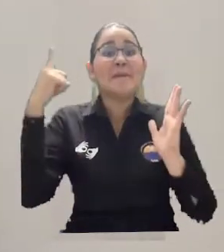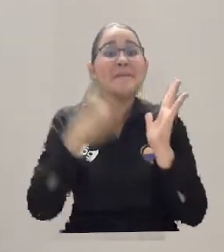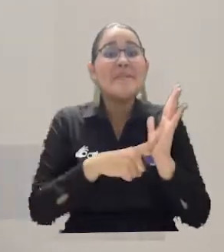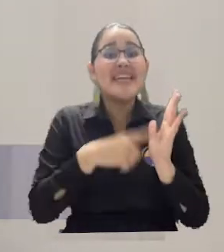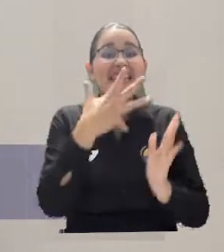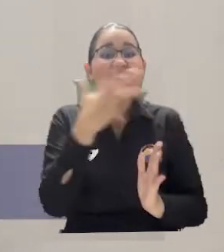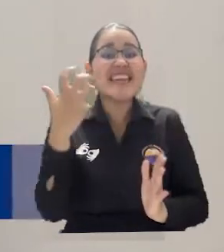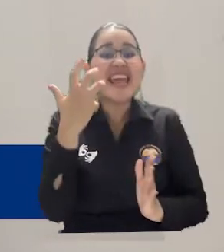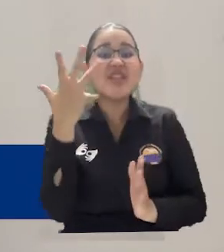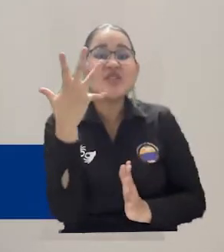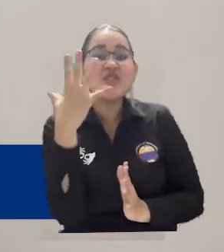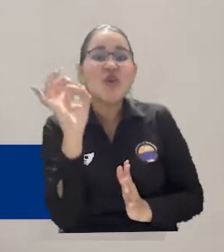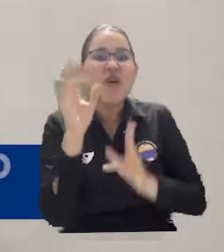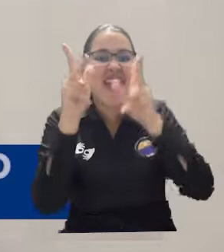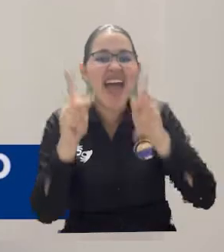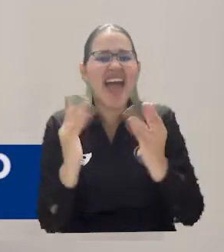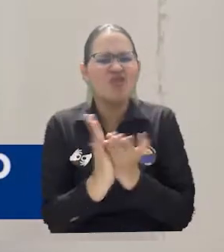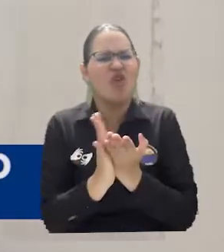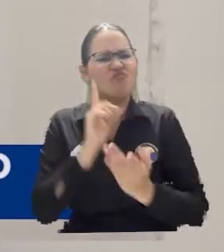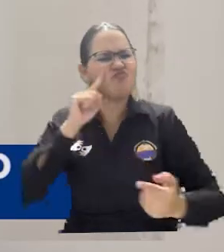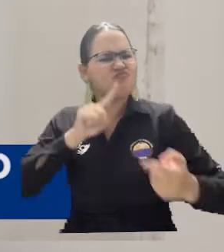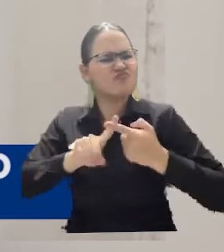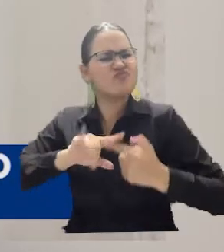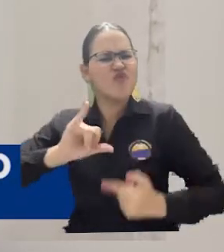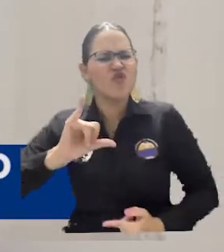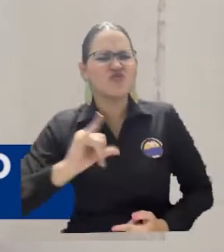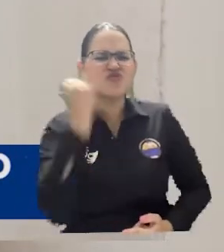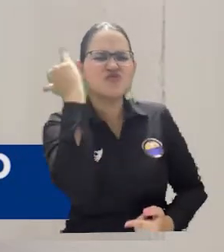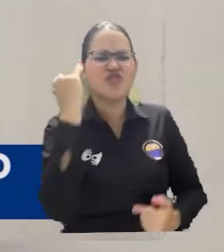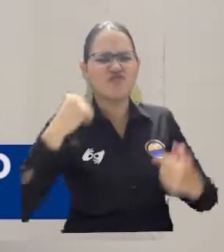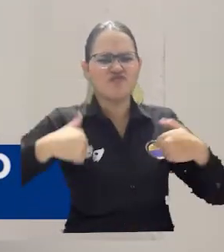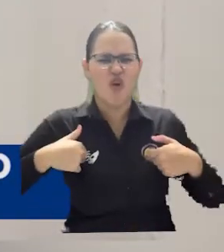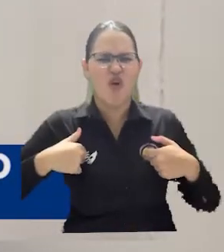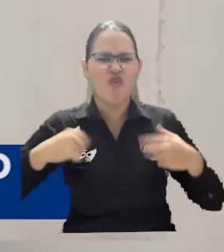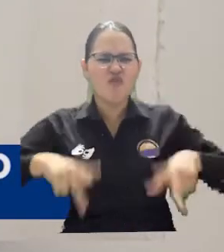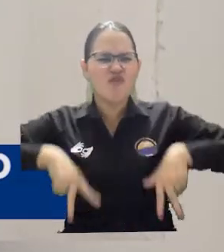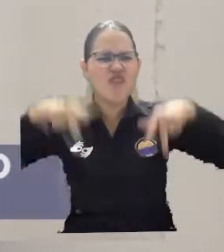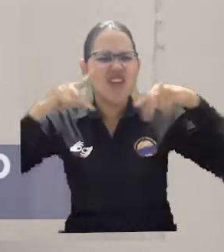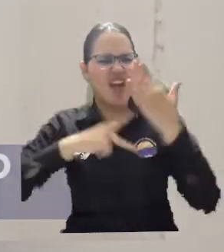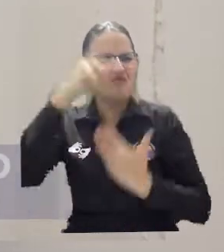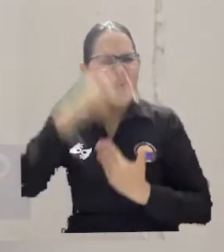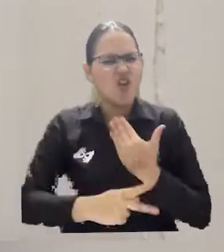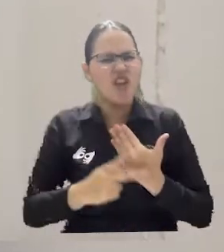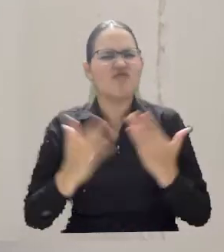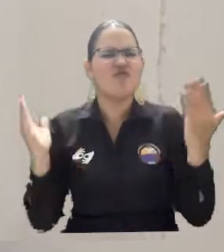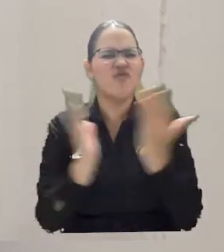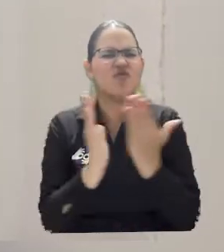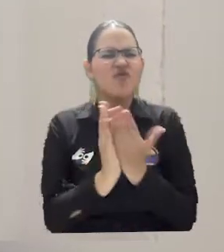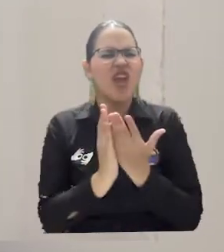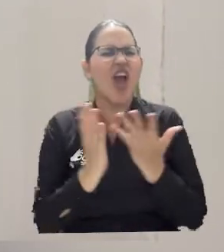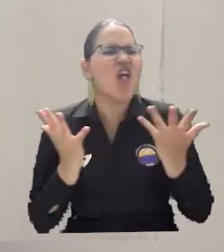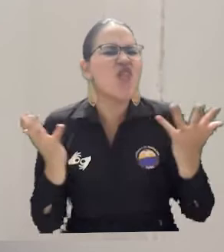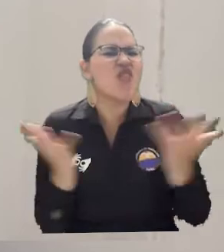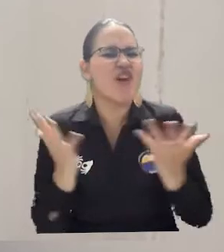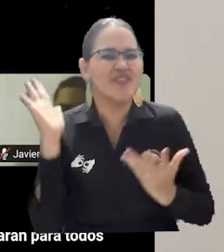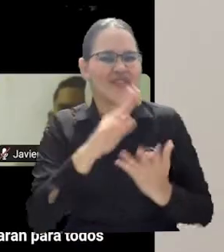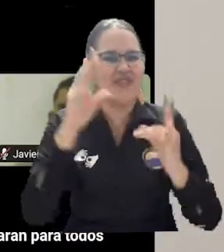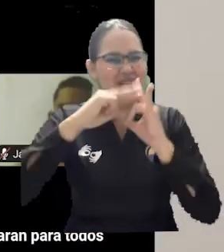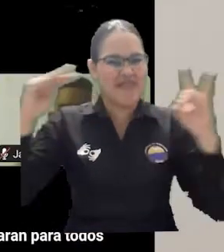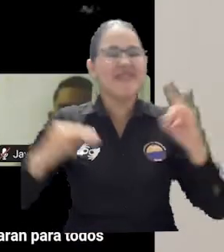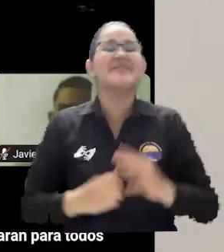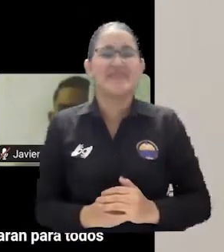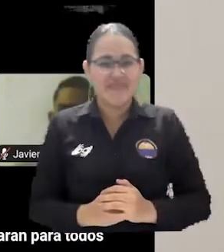.550 estudiantes dijeron sí a esta apuesta de un proyecto de vida en una carrera profesional en nuestra universidad.